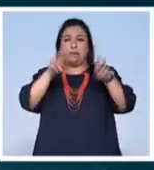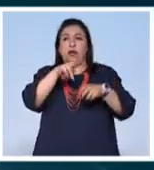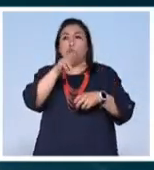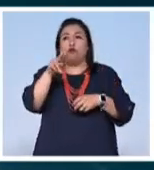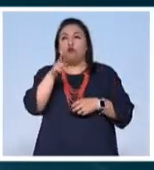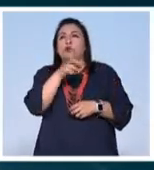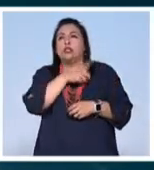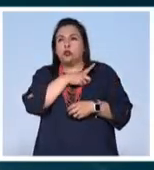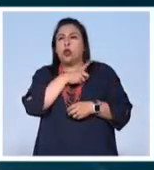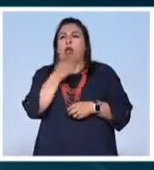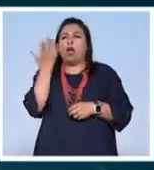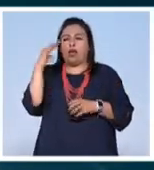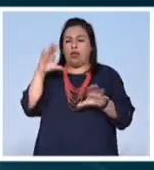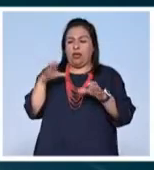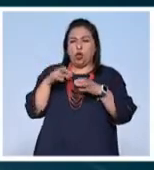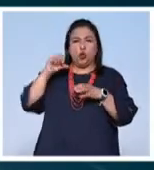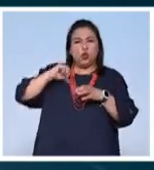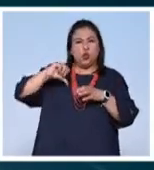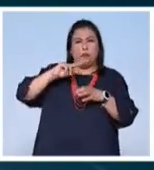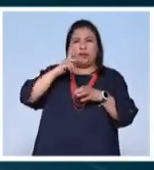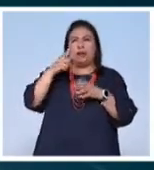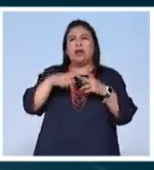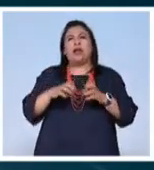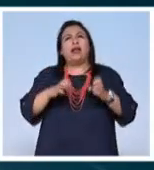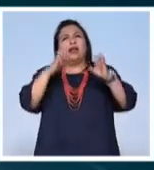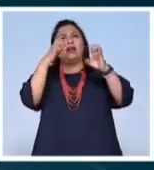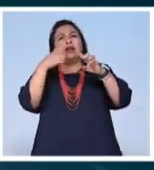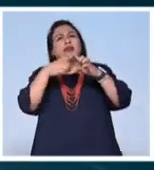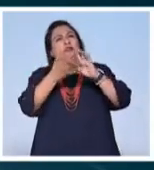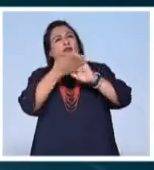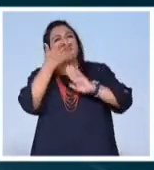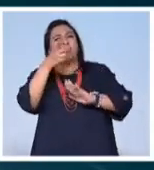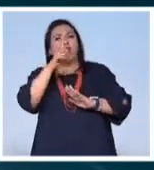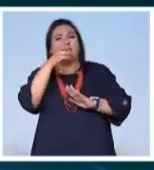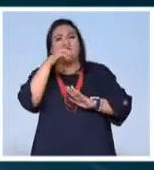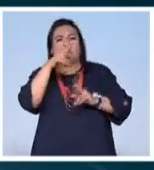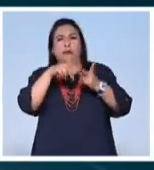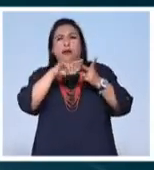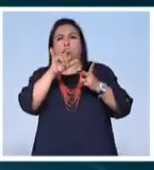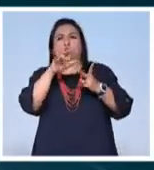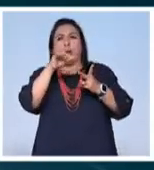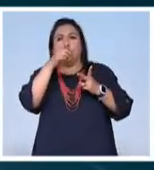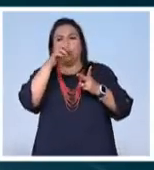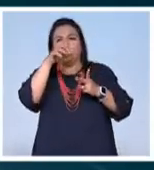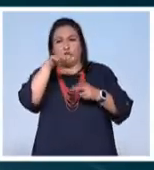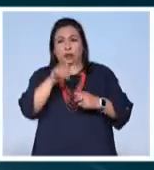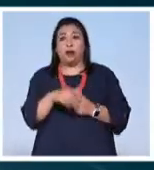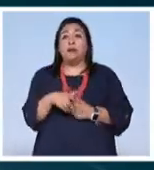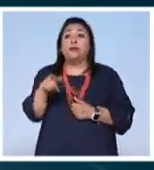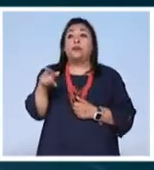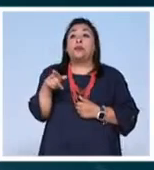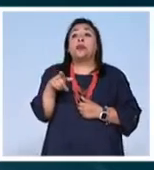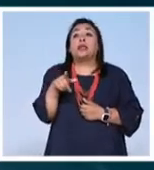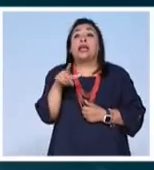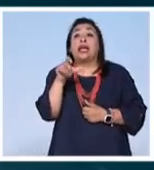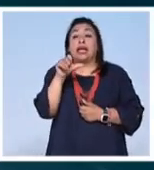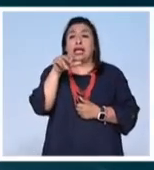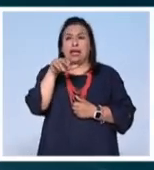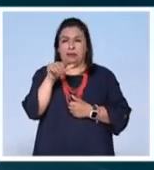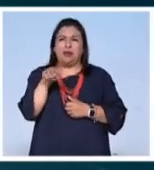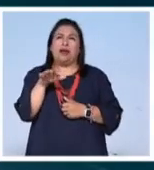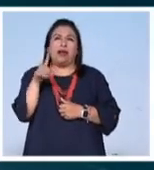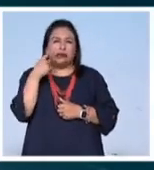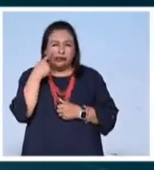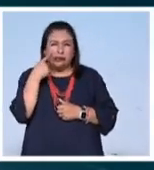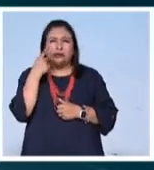partir de la colección prehispánica y del edificio creado por Diego Rivera y Juan O'Gorman. Alma trabaja